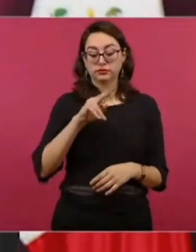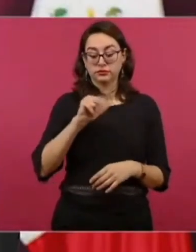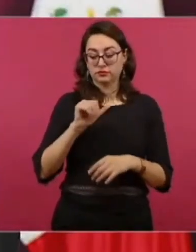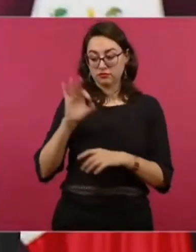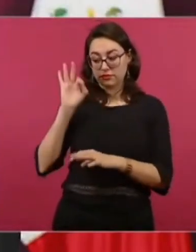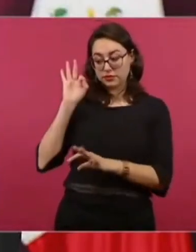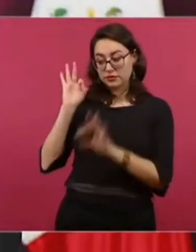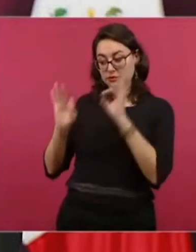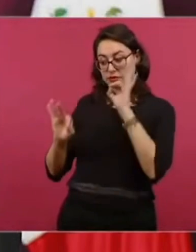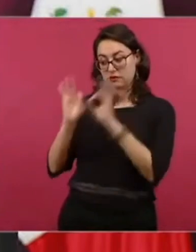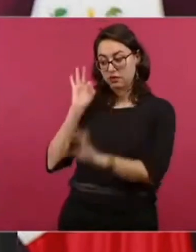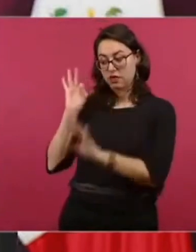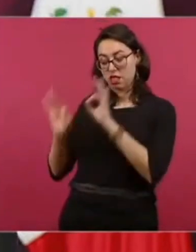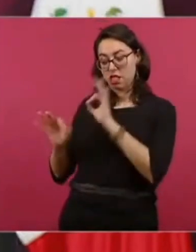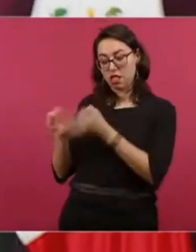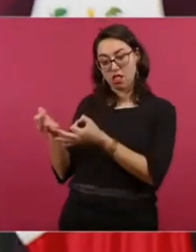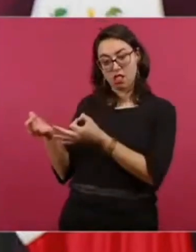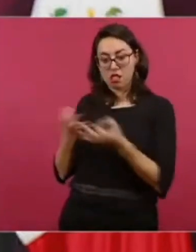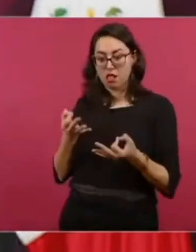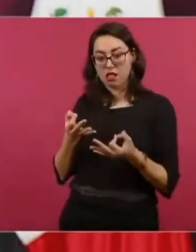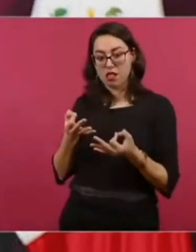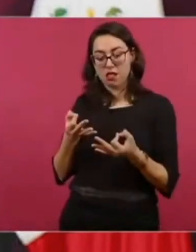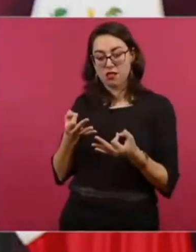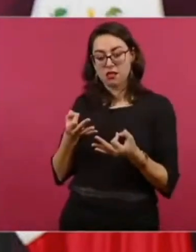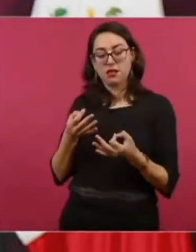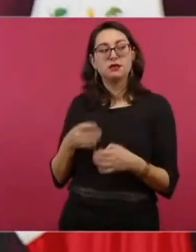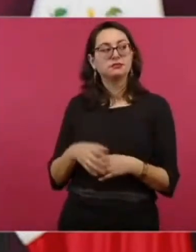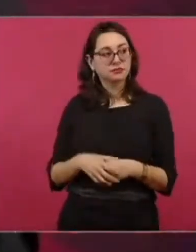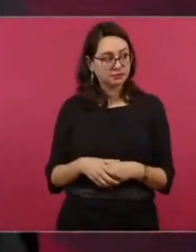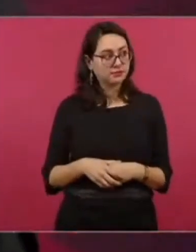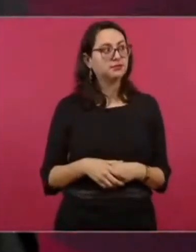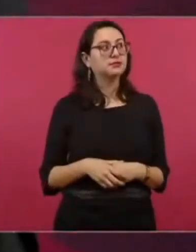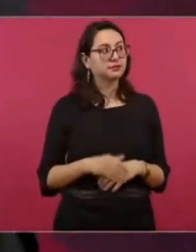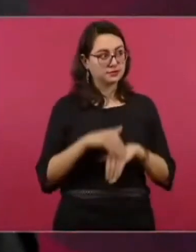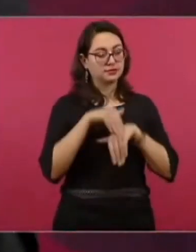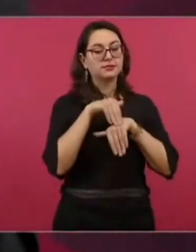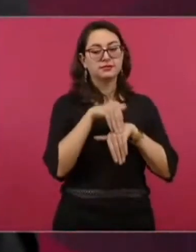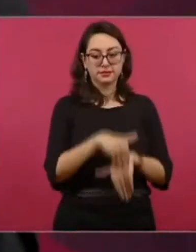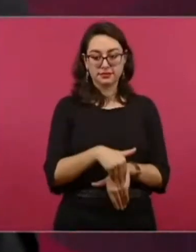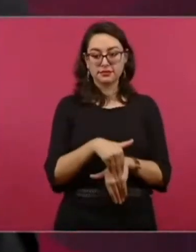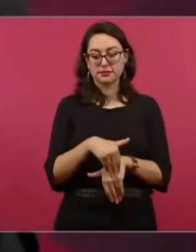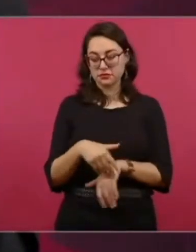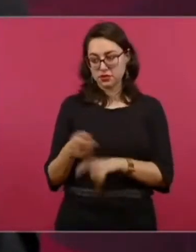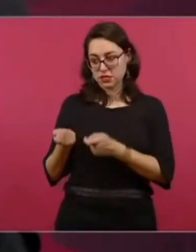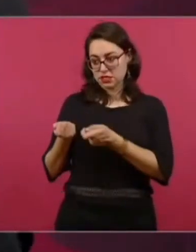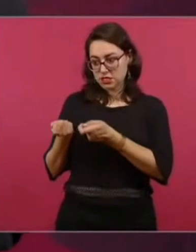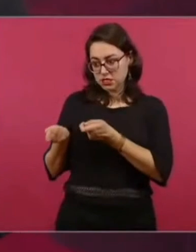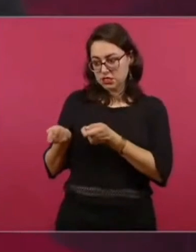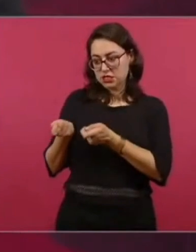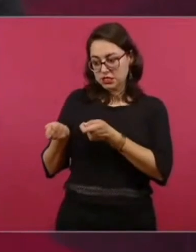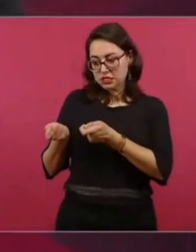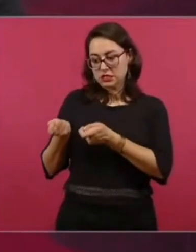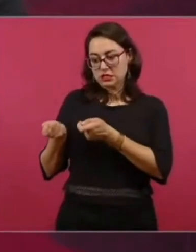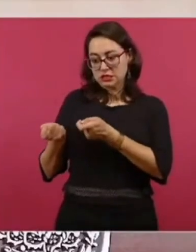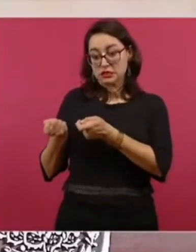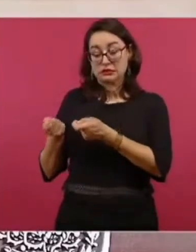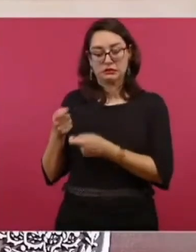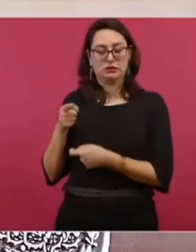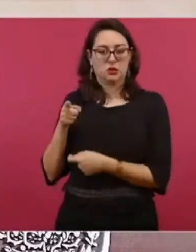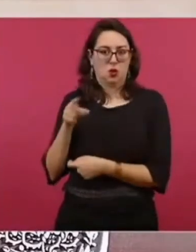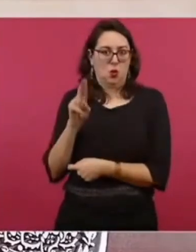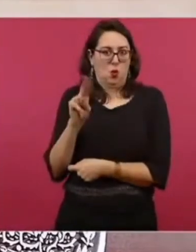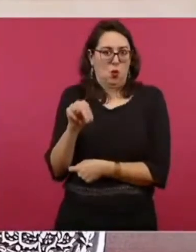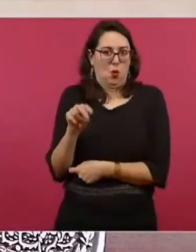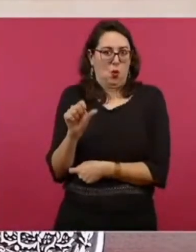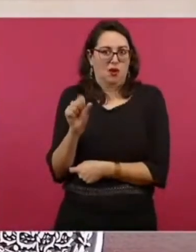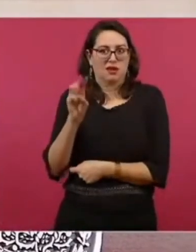Y aquella escuela de economía tan importante